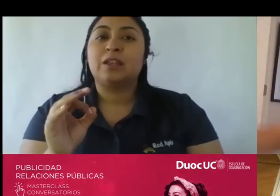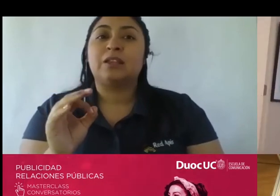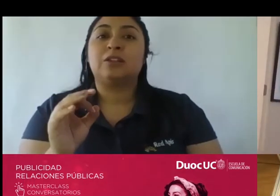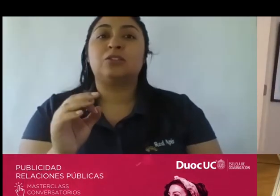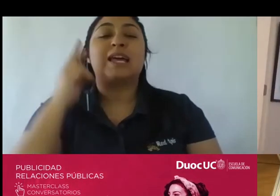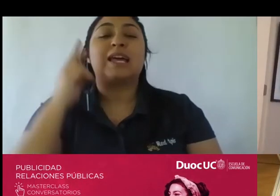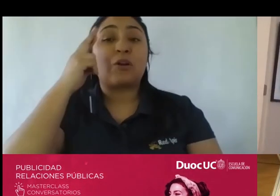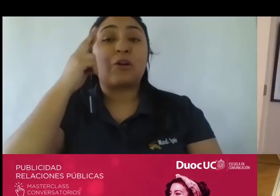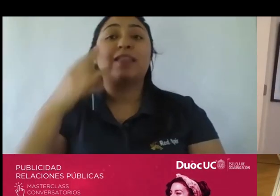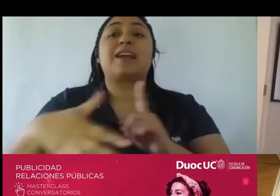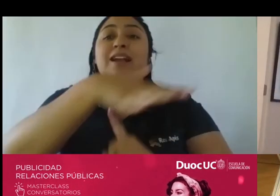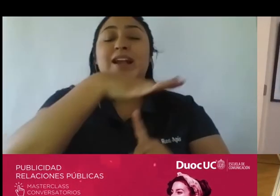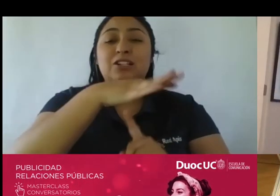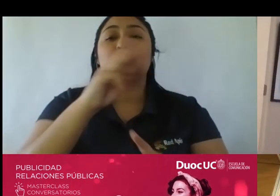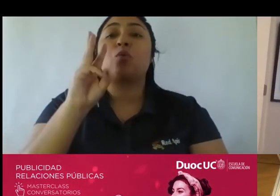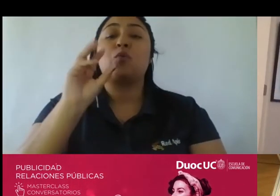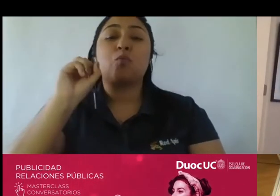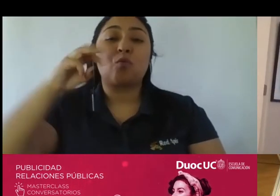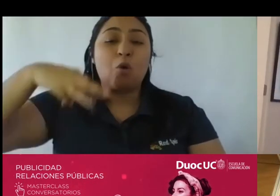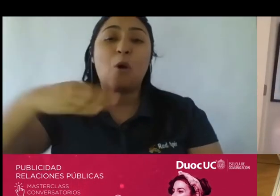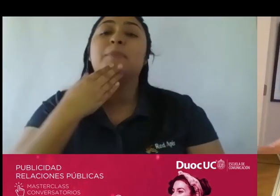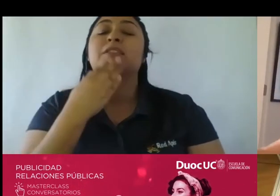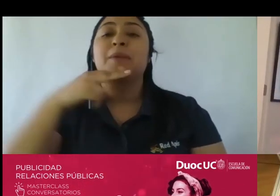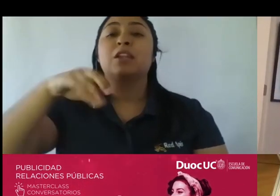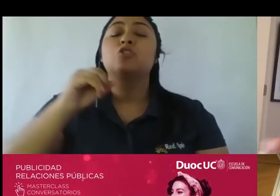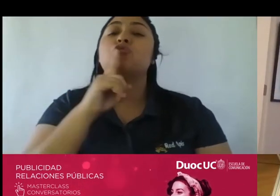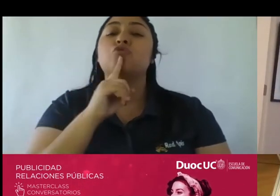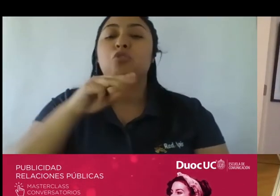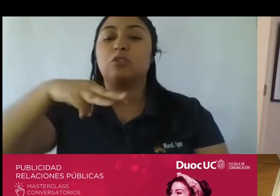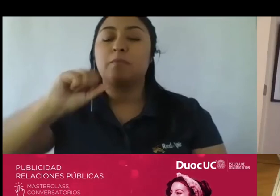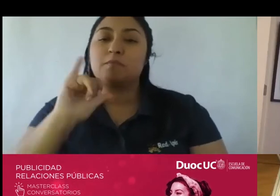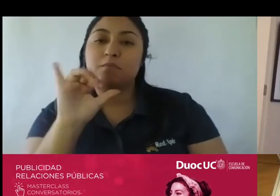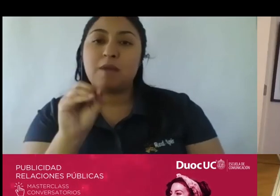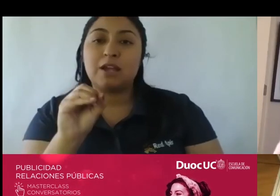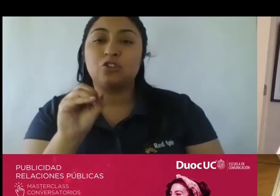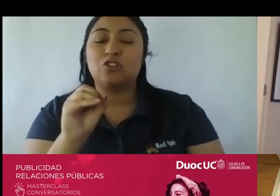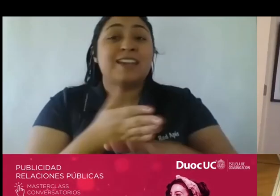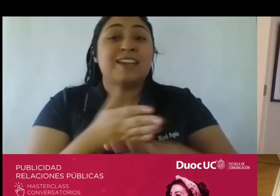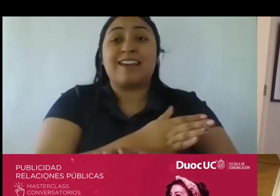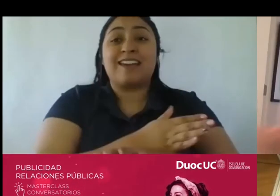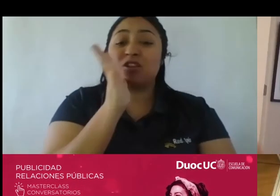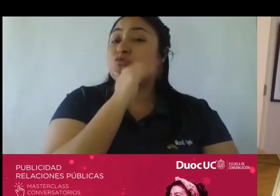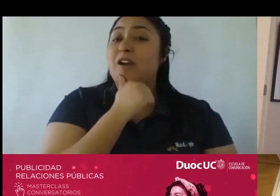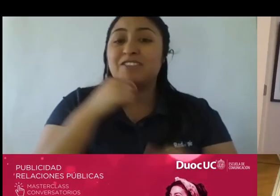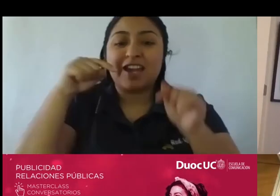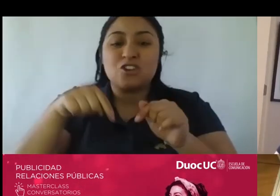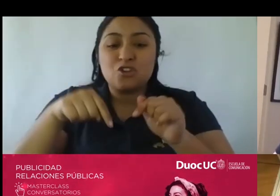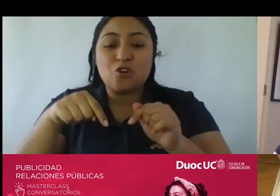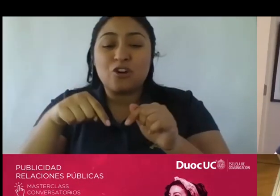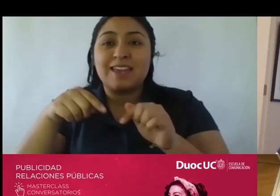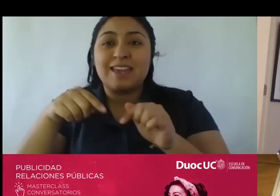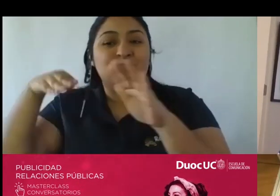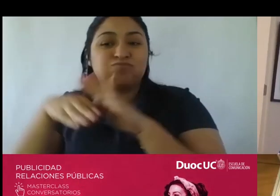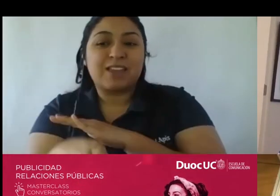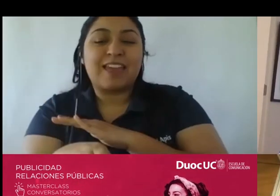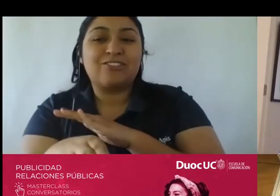como el de Not Mayo que era una categoría inexistente que entró y ahora tiene Not Burger Not Milk y Not no sé qué más tiene varias